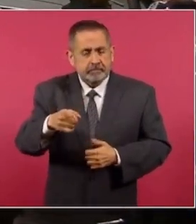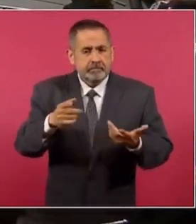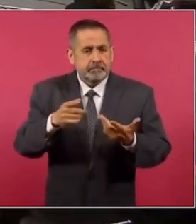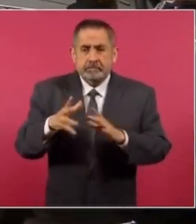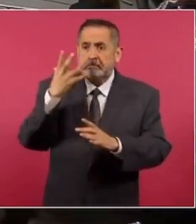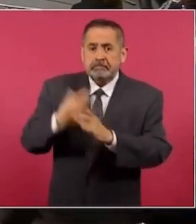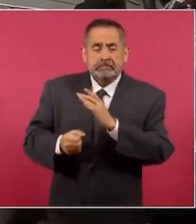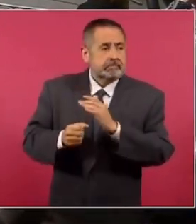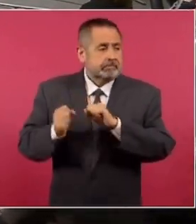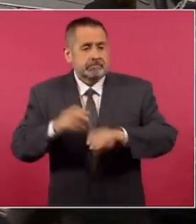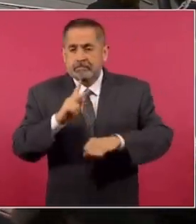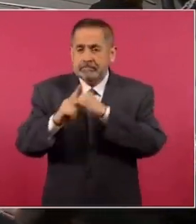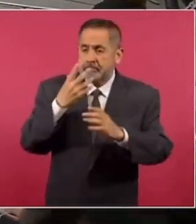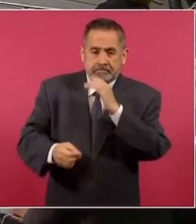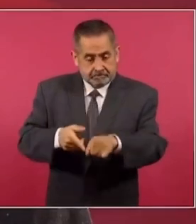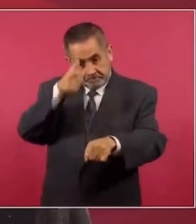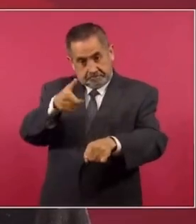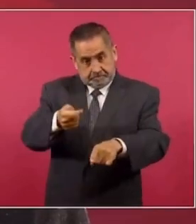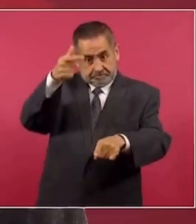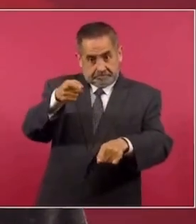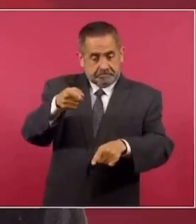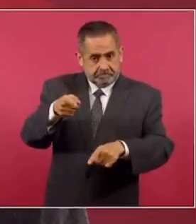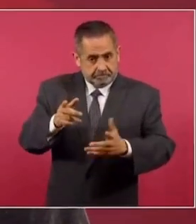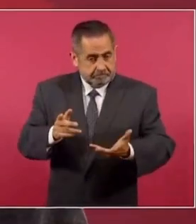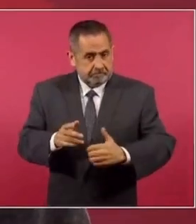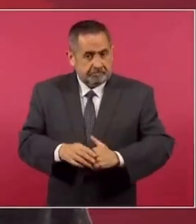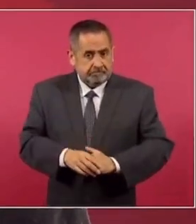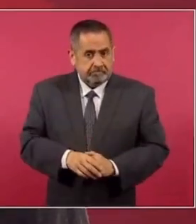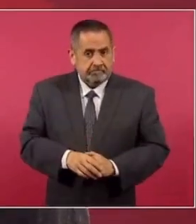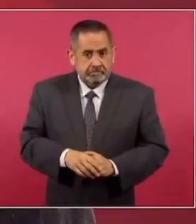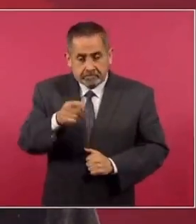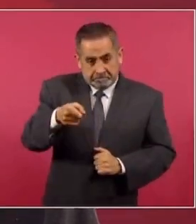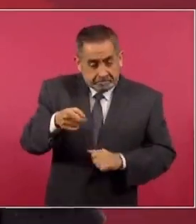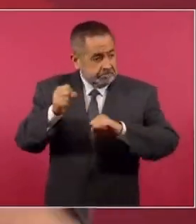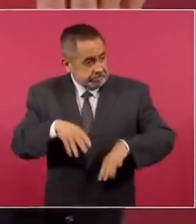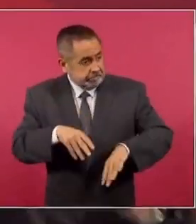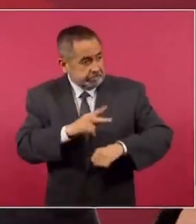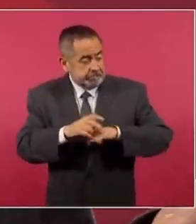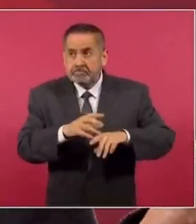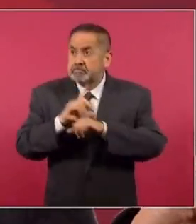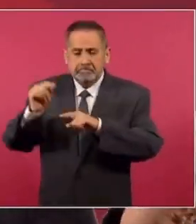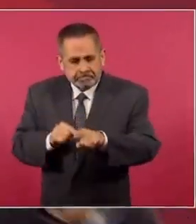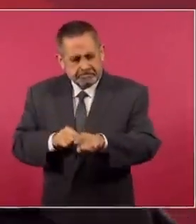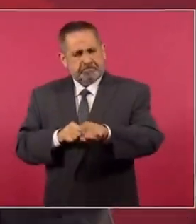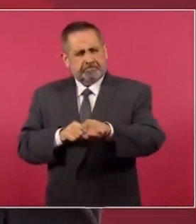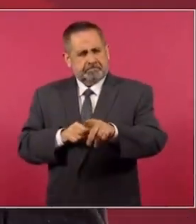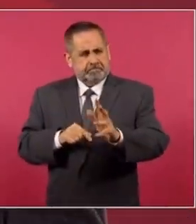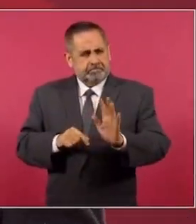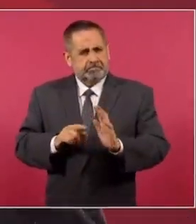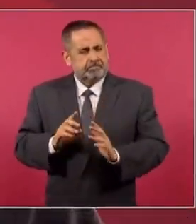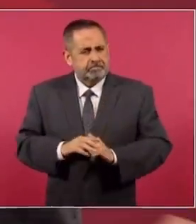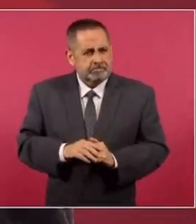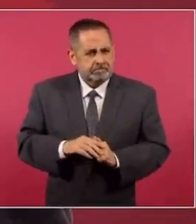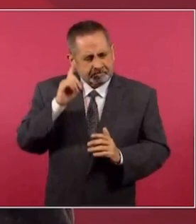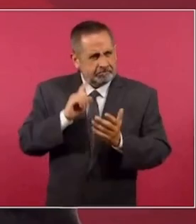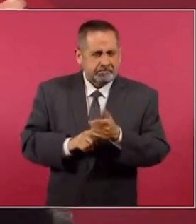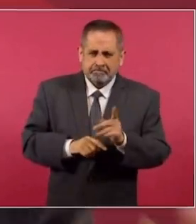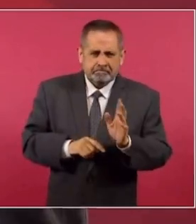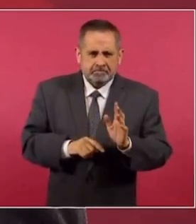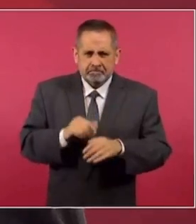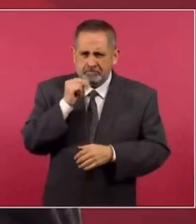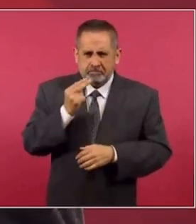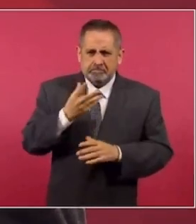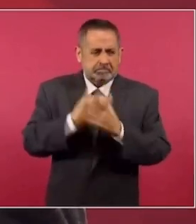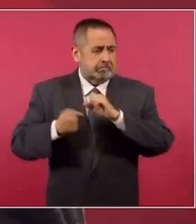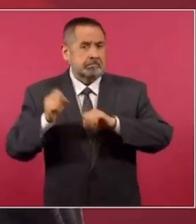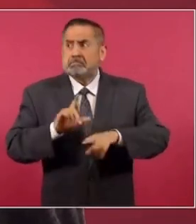salirse del país un periodista, es la primera vez que lo escucho. Y la verdad, sí creo que no había